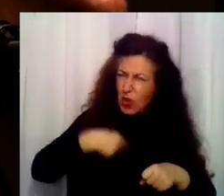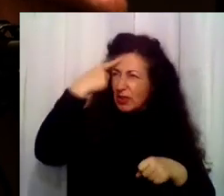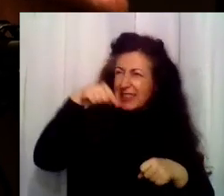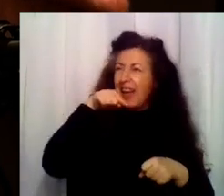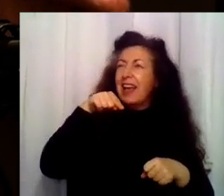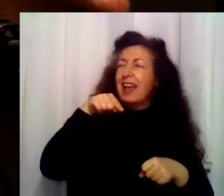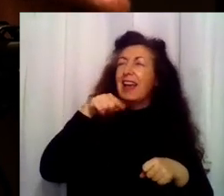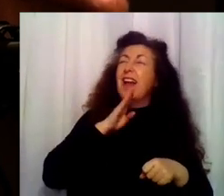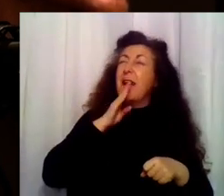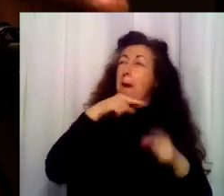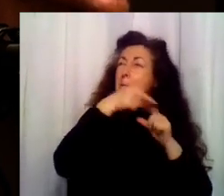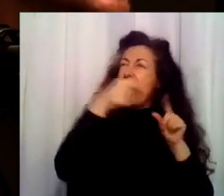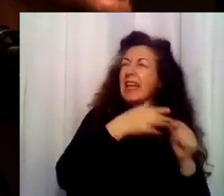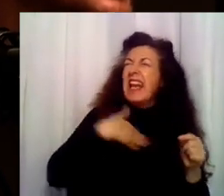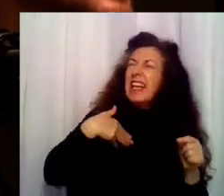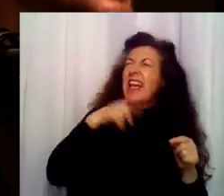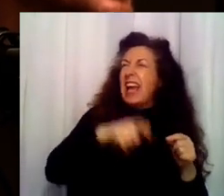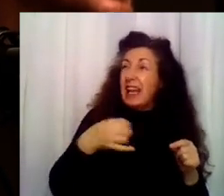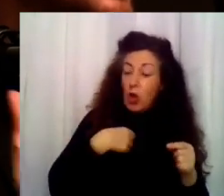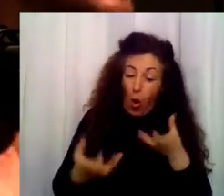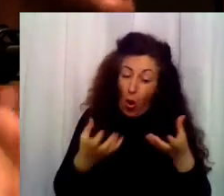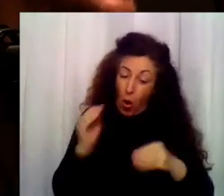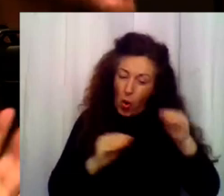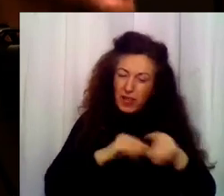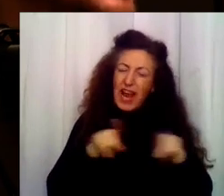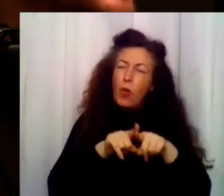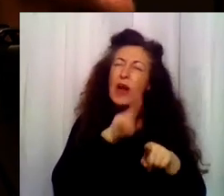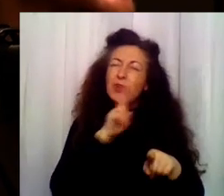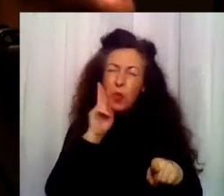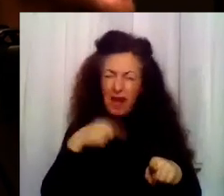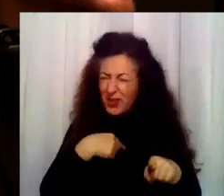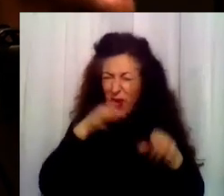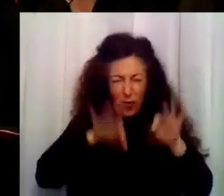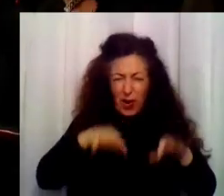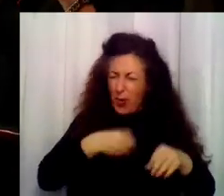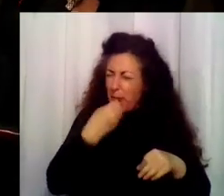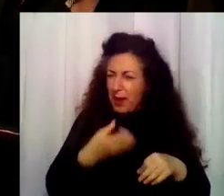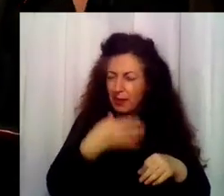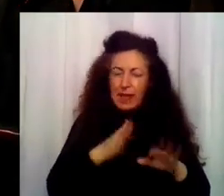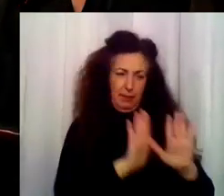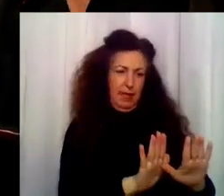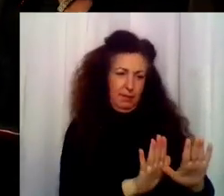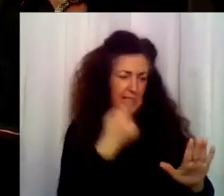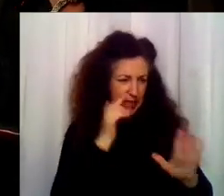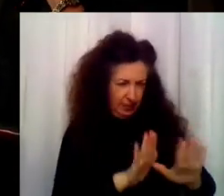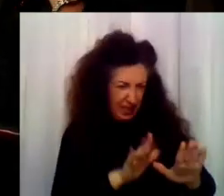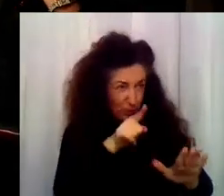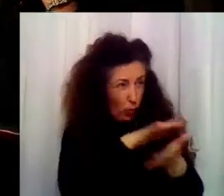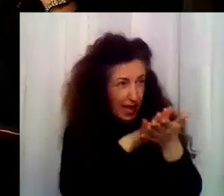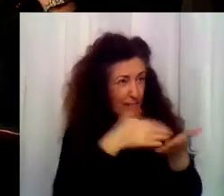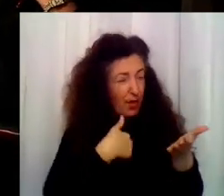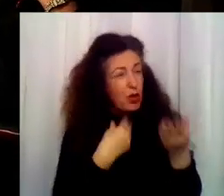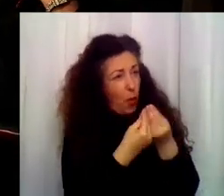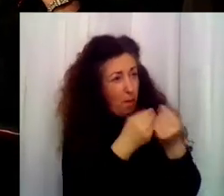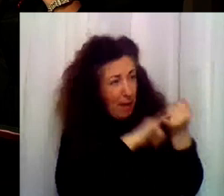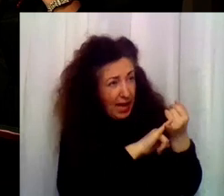ella quería para el niño. Le puedo dar hasta la comida con el sabor de su madre. Lo haría bien, de verdad, estoy segura. Pero espera, a ver, espera. ¿Tú has hablado esto con